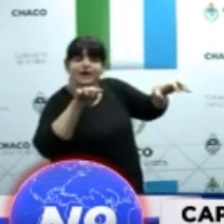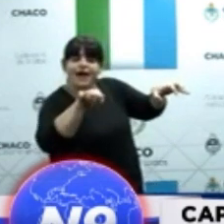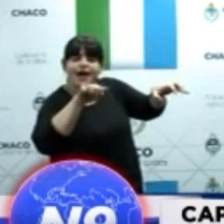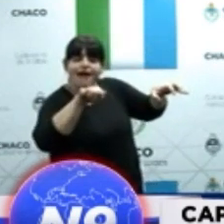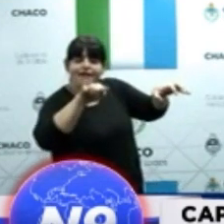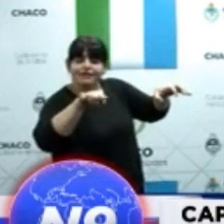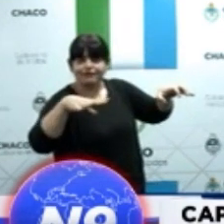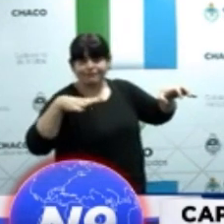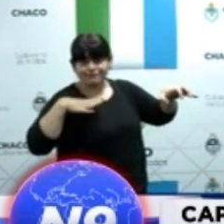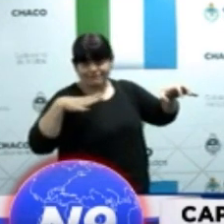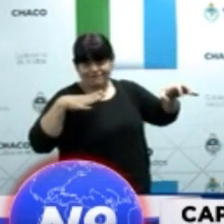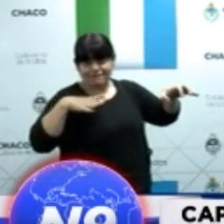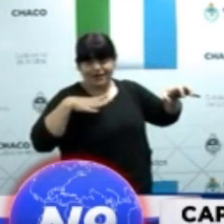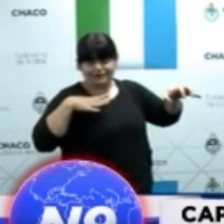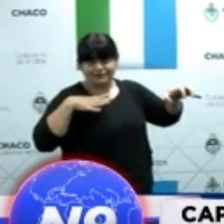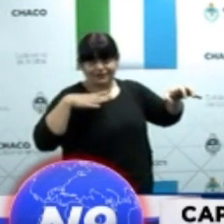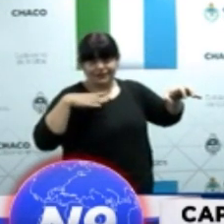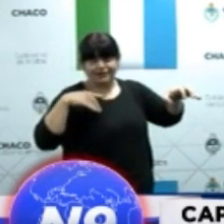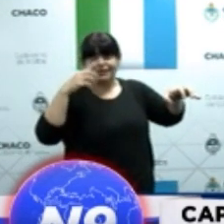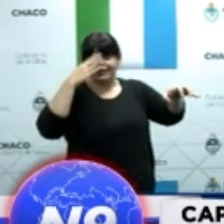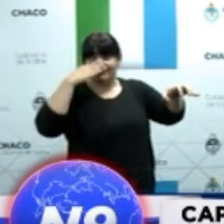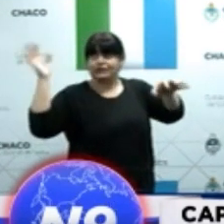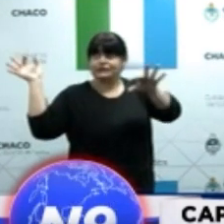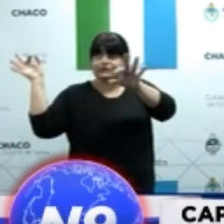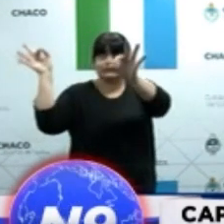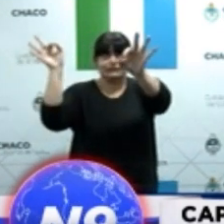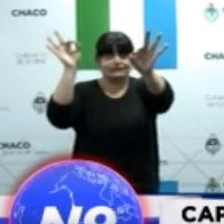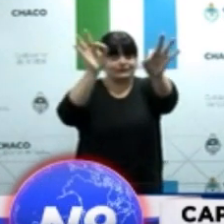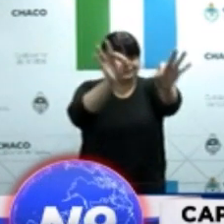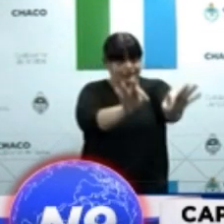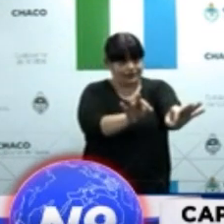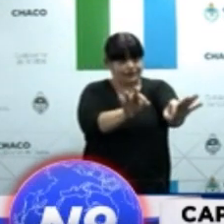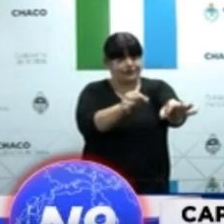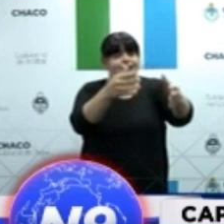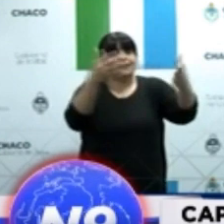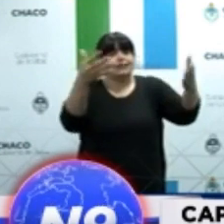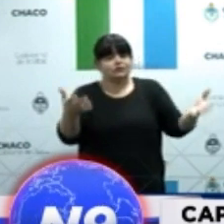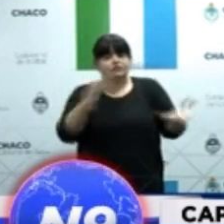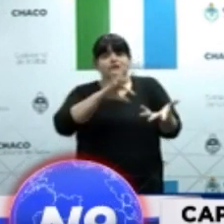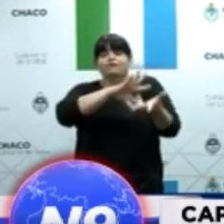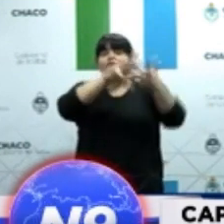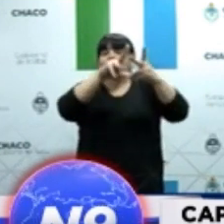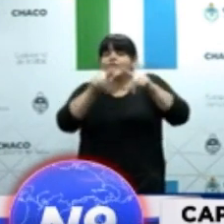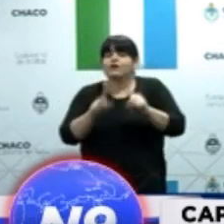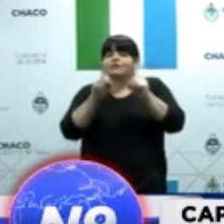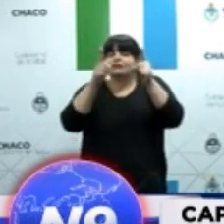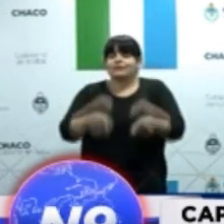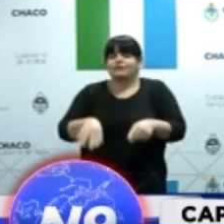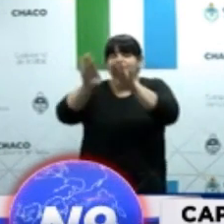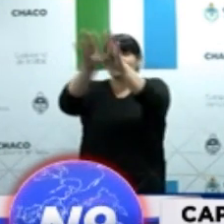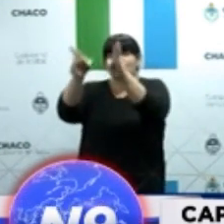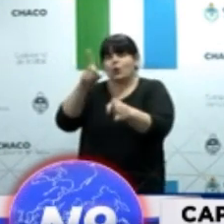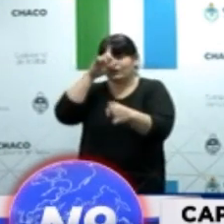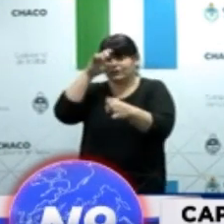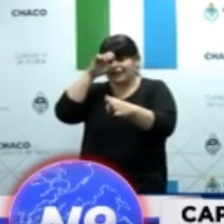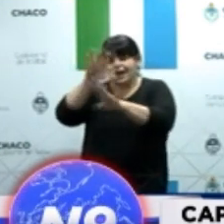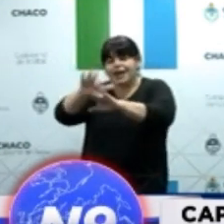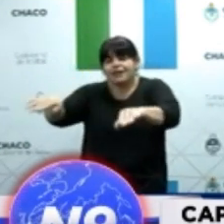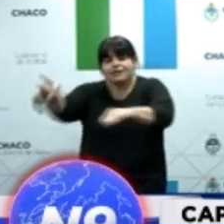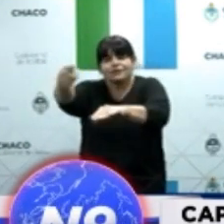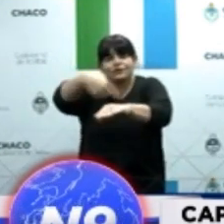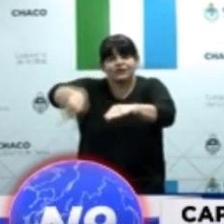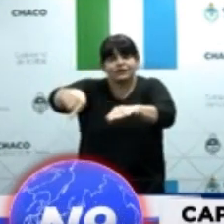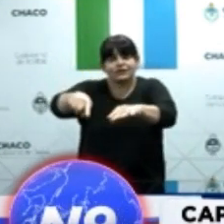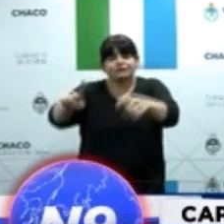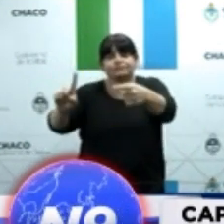sanitaria integrada con el hospital pediátrico de primer nivel y calidad. Y esto significa realmente un nivel de